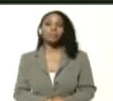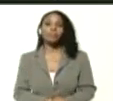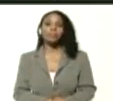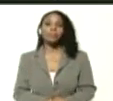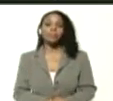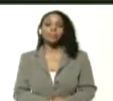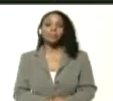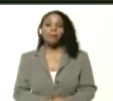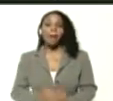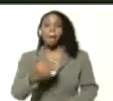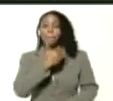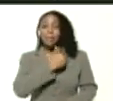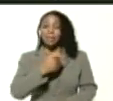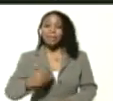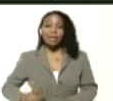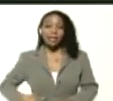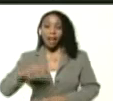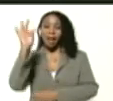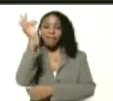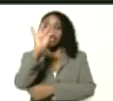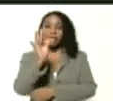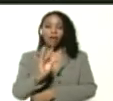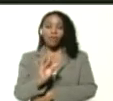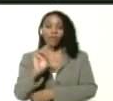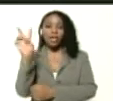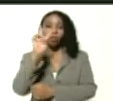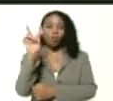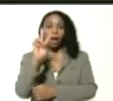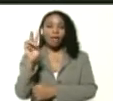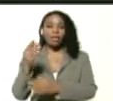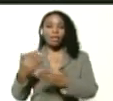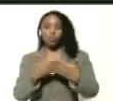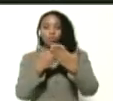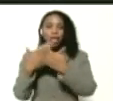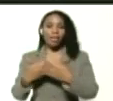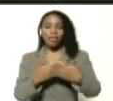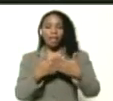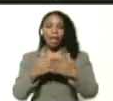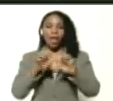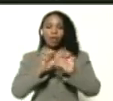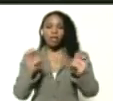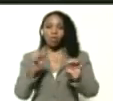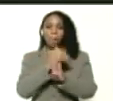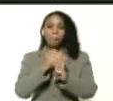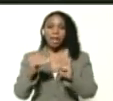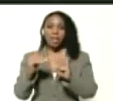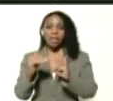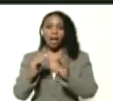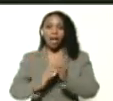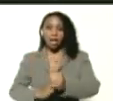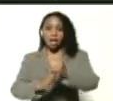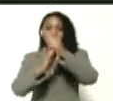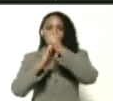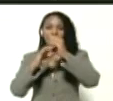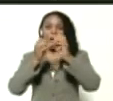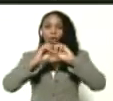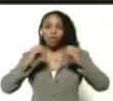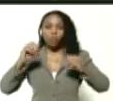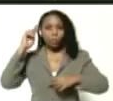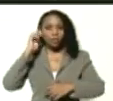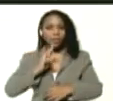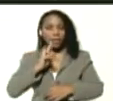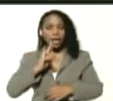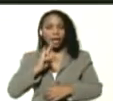presidente de la federación venezolana de estudiantes de educación media y dirigente de la organización bolivariana de